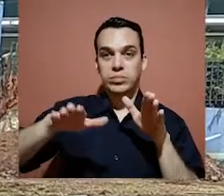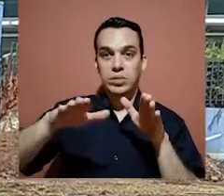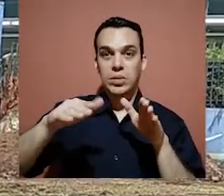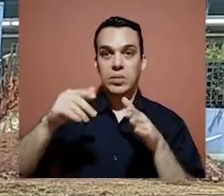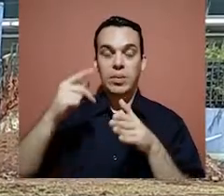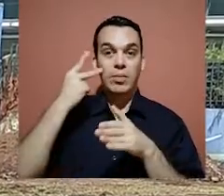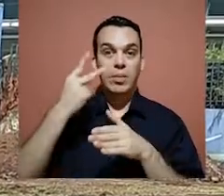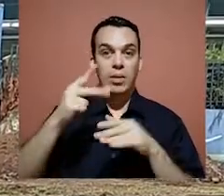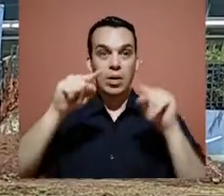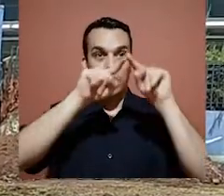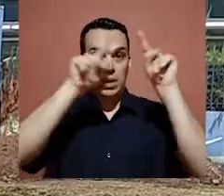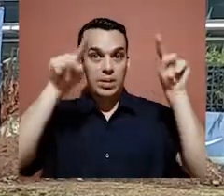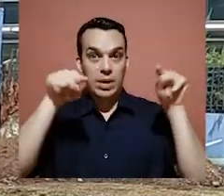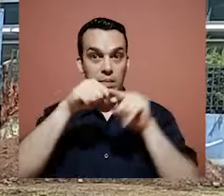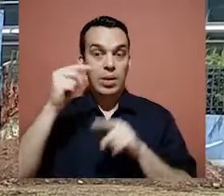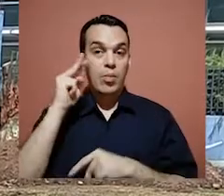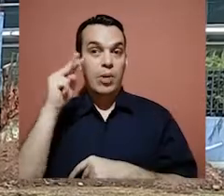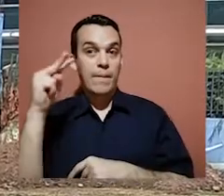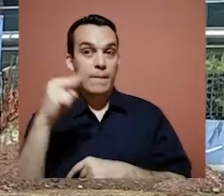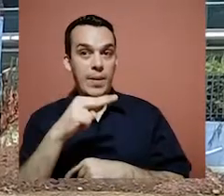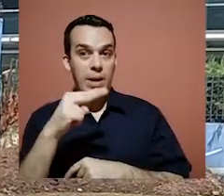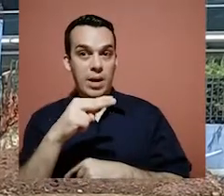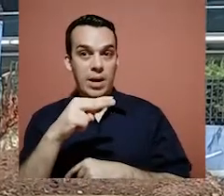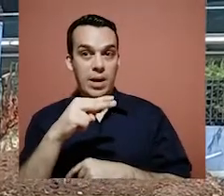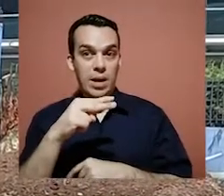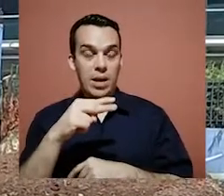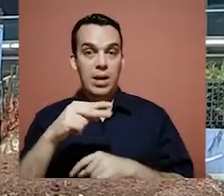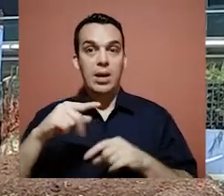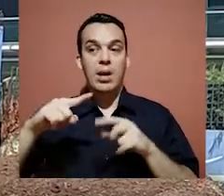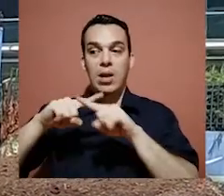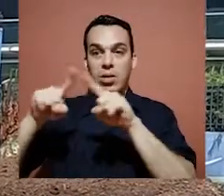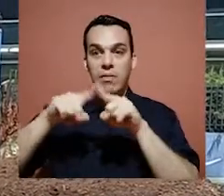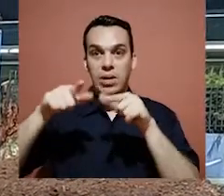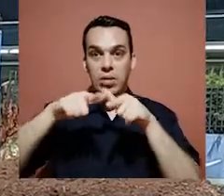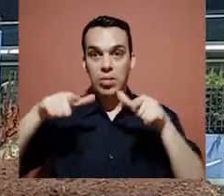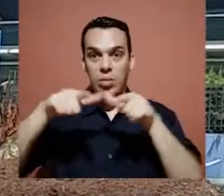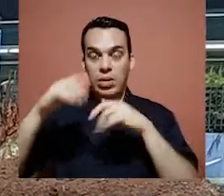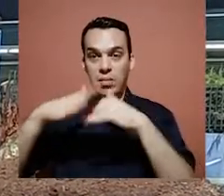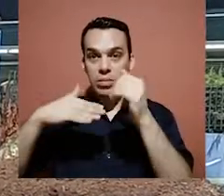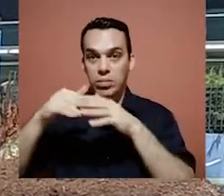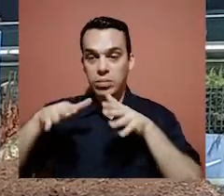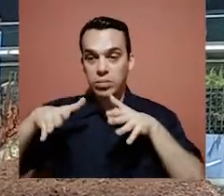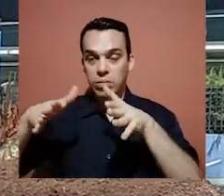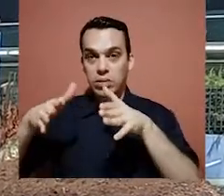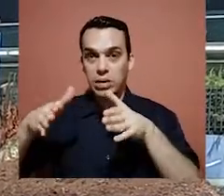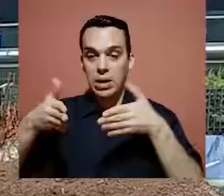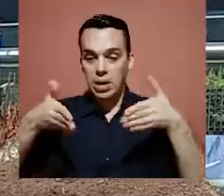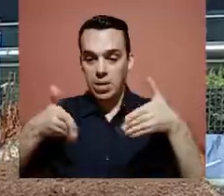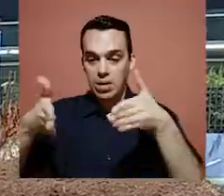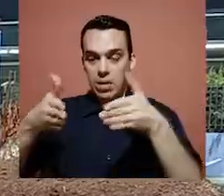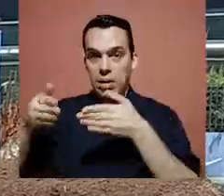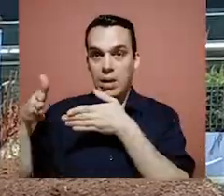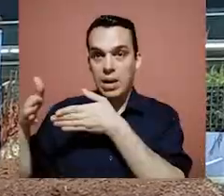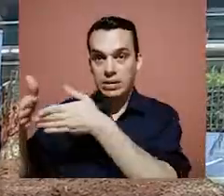vamos a pasar a unas imágenes para que se pueda observar las demoliciones generales que ya tenemos, y vamos pasar a